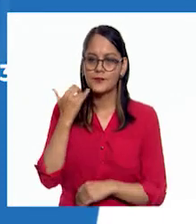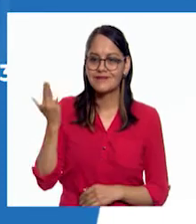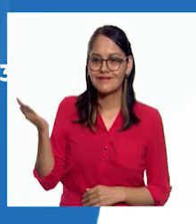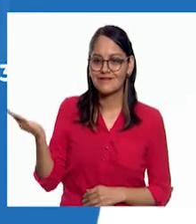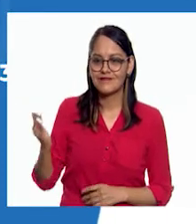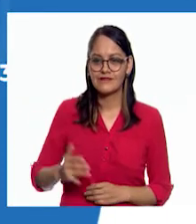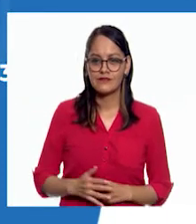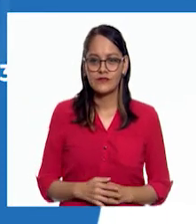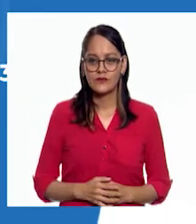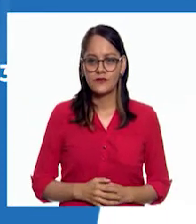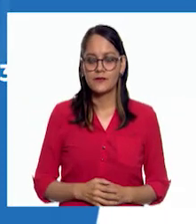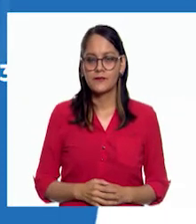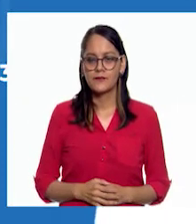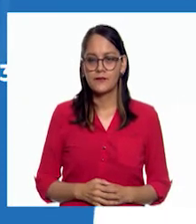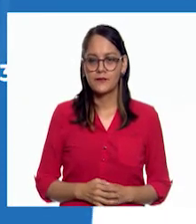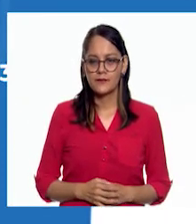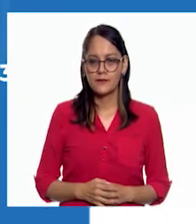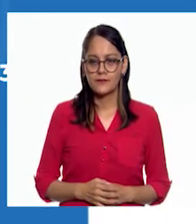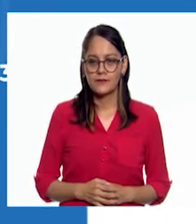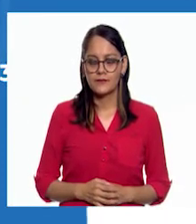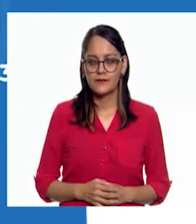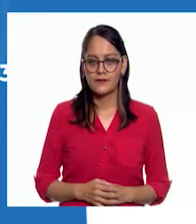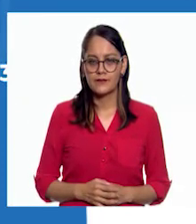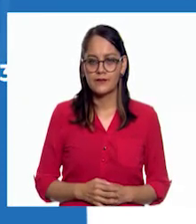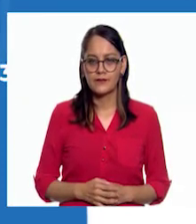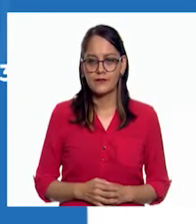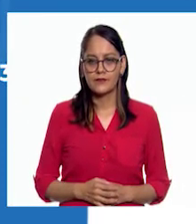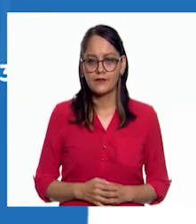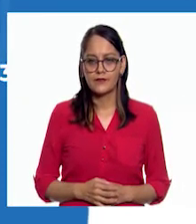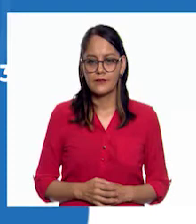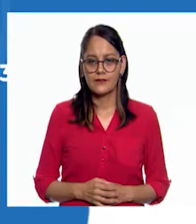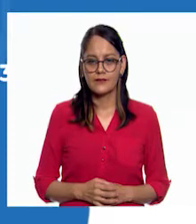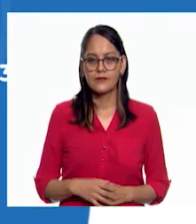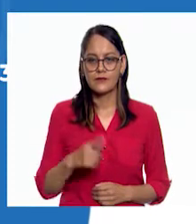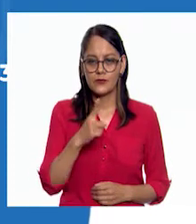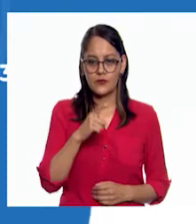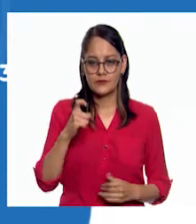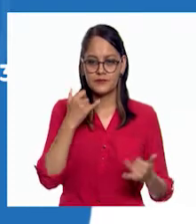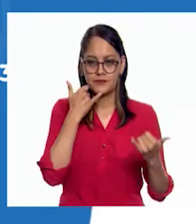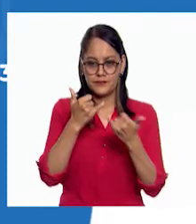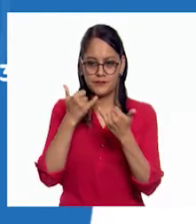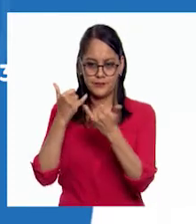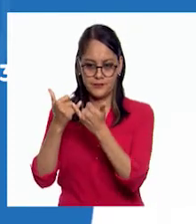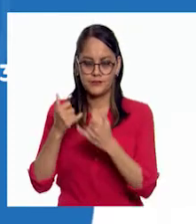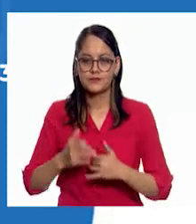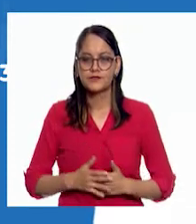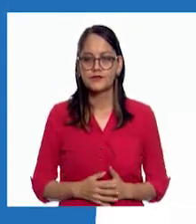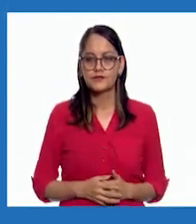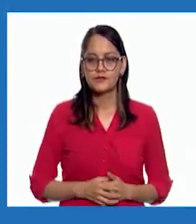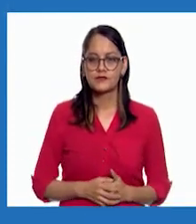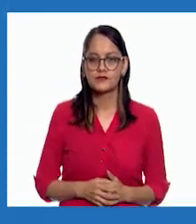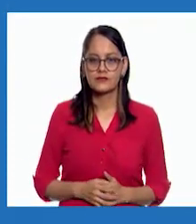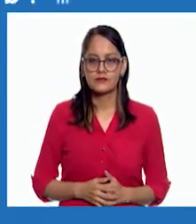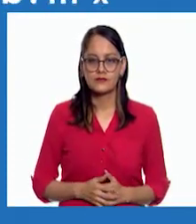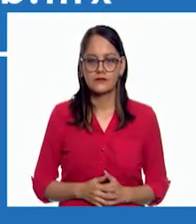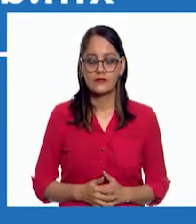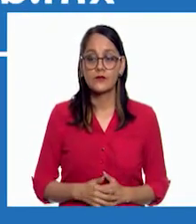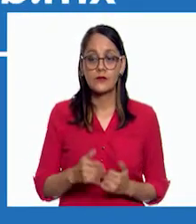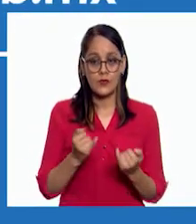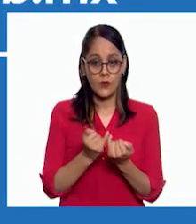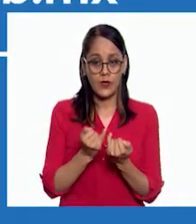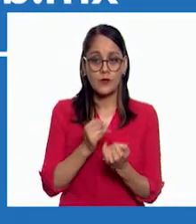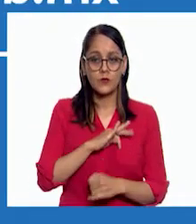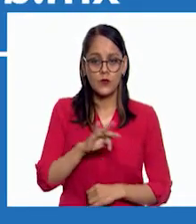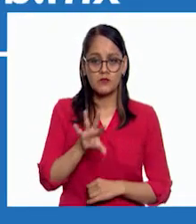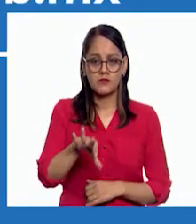5541-7204-13. Cien líneas. También